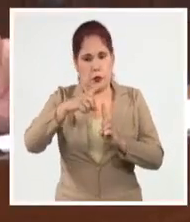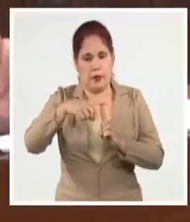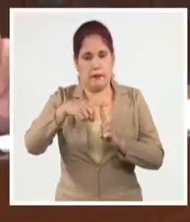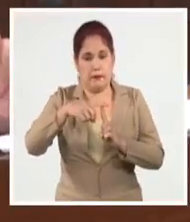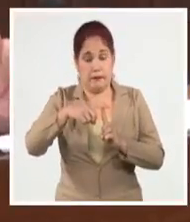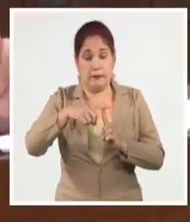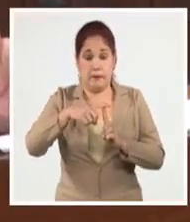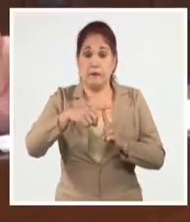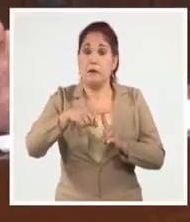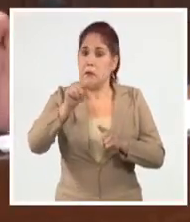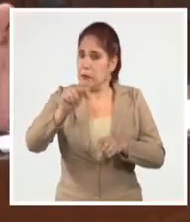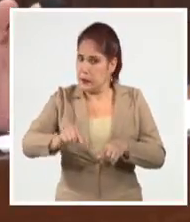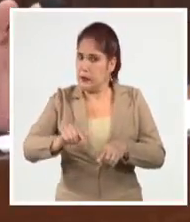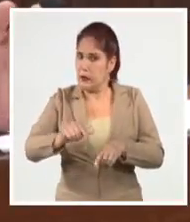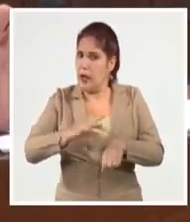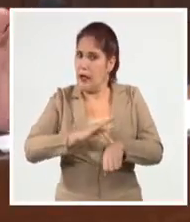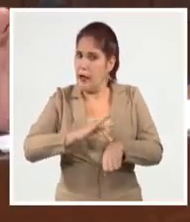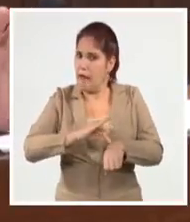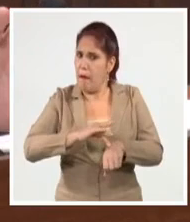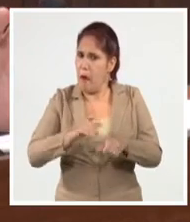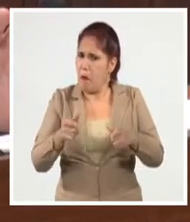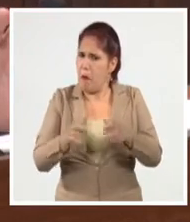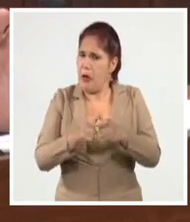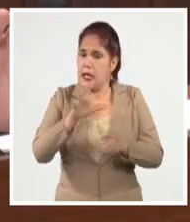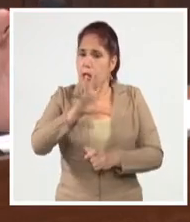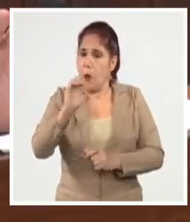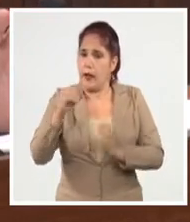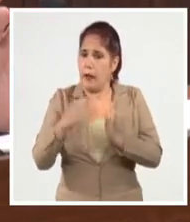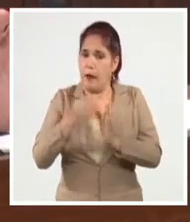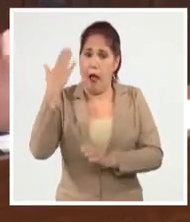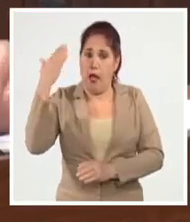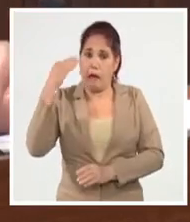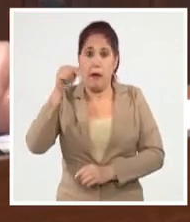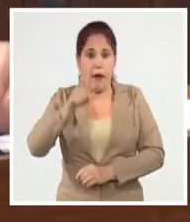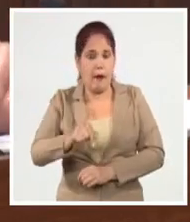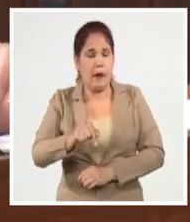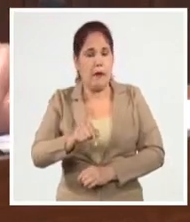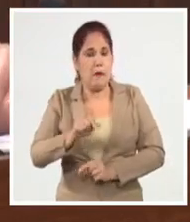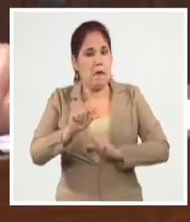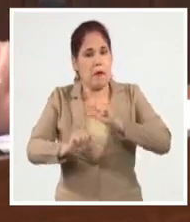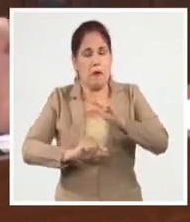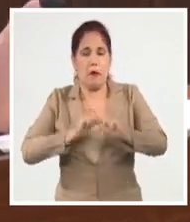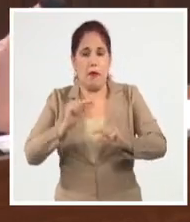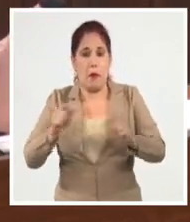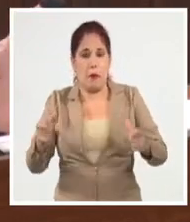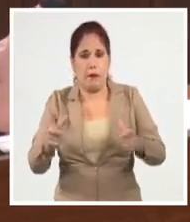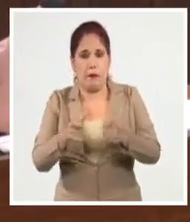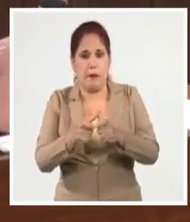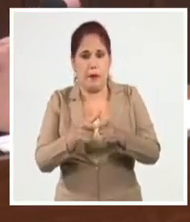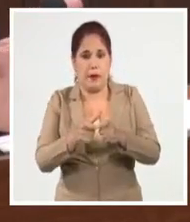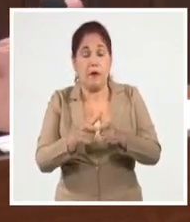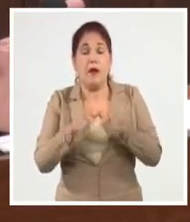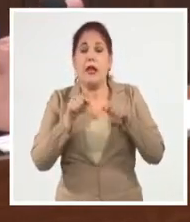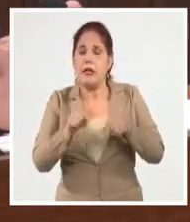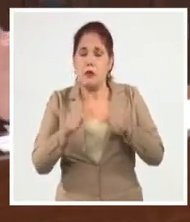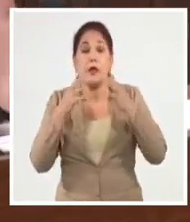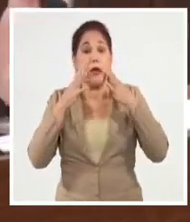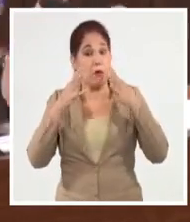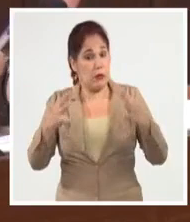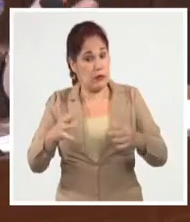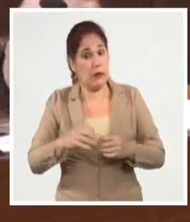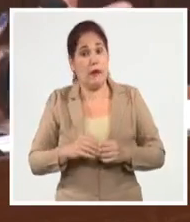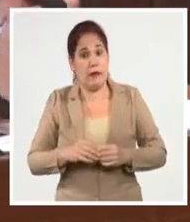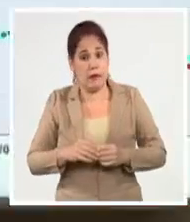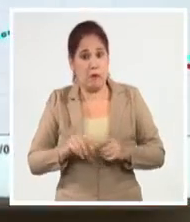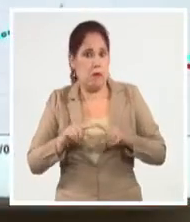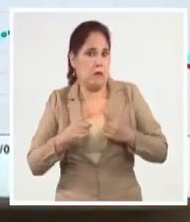casos activos también bajaron prácticamente de los 50.000 que tenían y estamos ahora en... Lo cual es una cosa, una noticia también muy